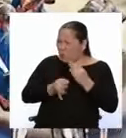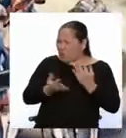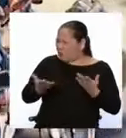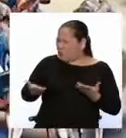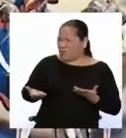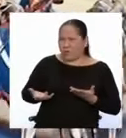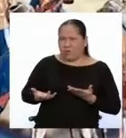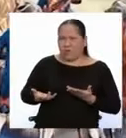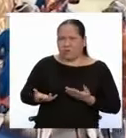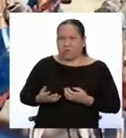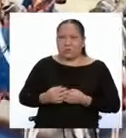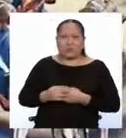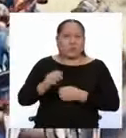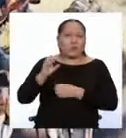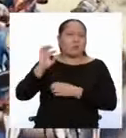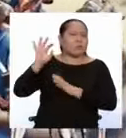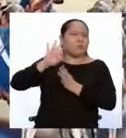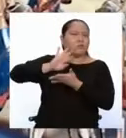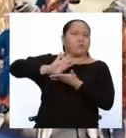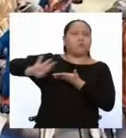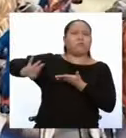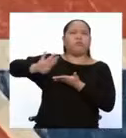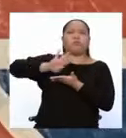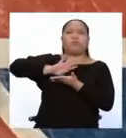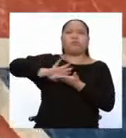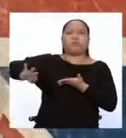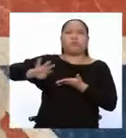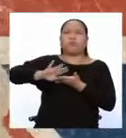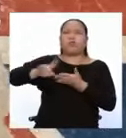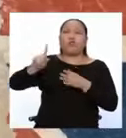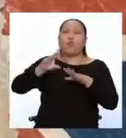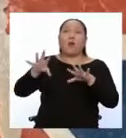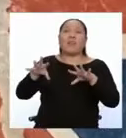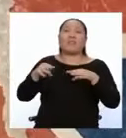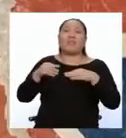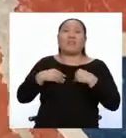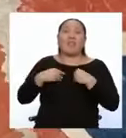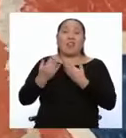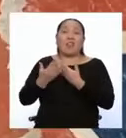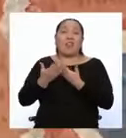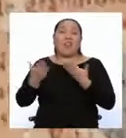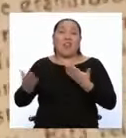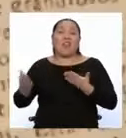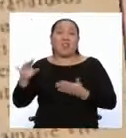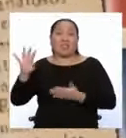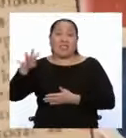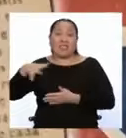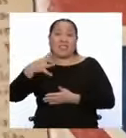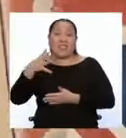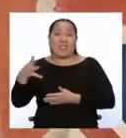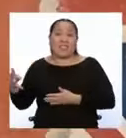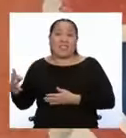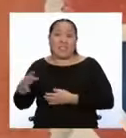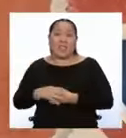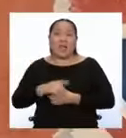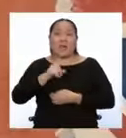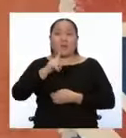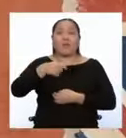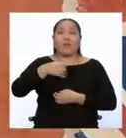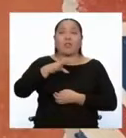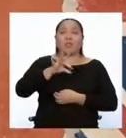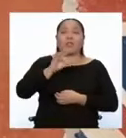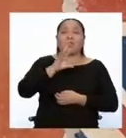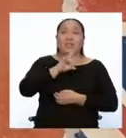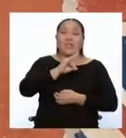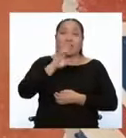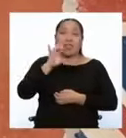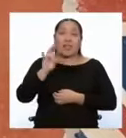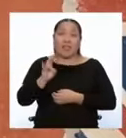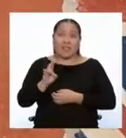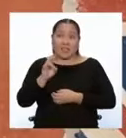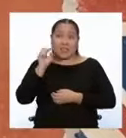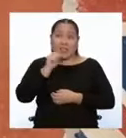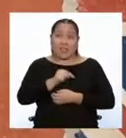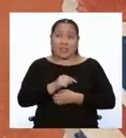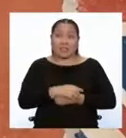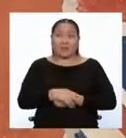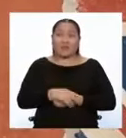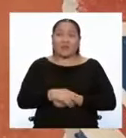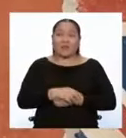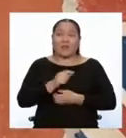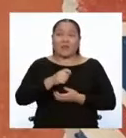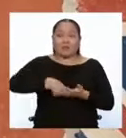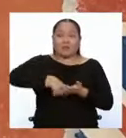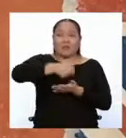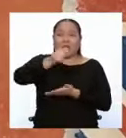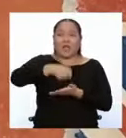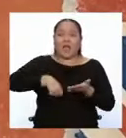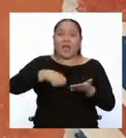y boicotearon los productos ingleses. Por eso, en 1773, el gobierno británico estableció el